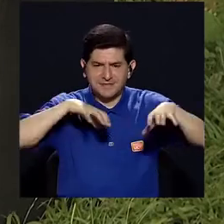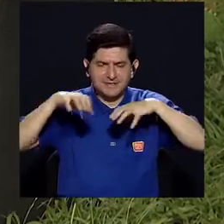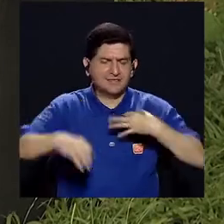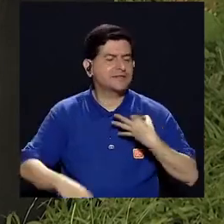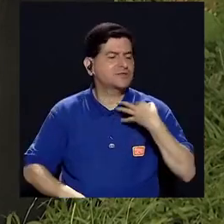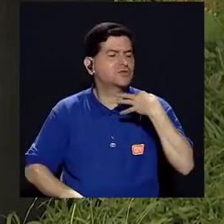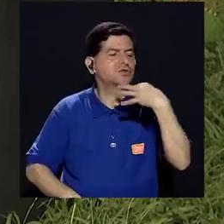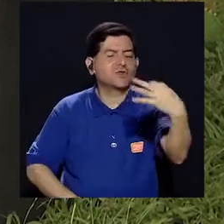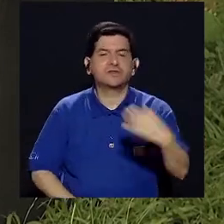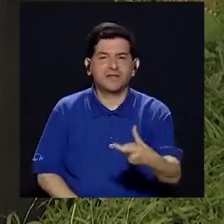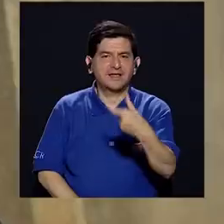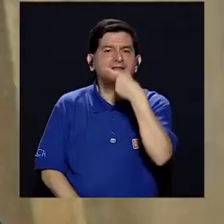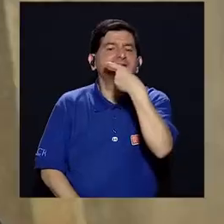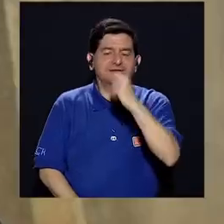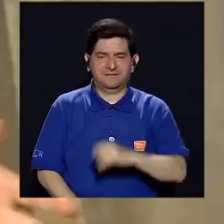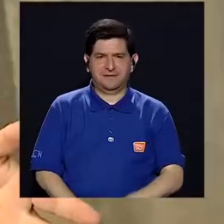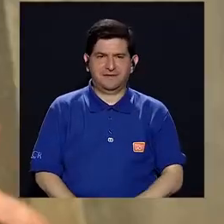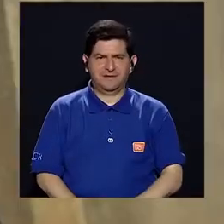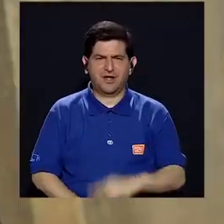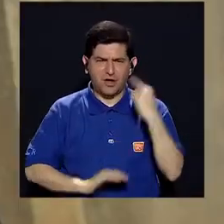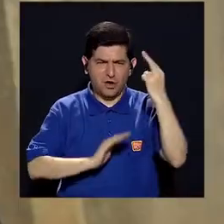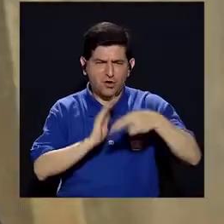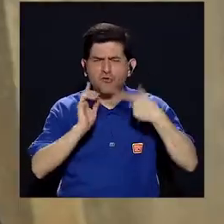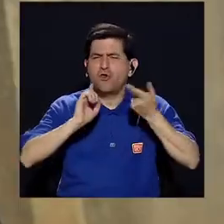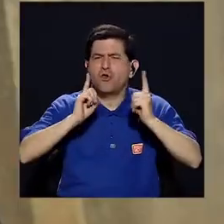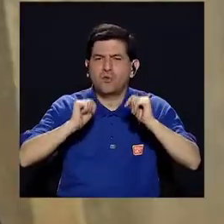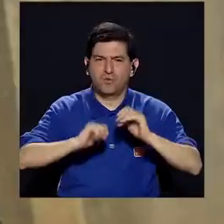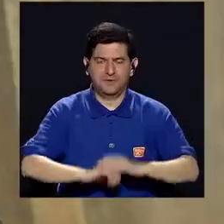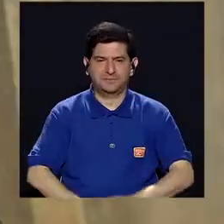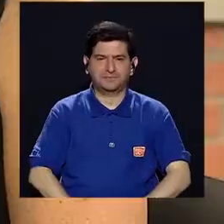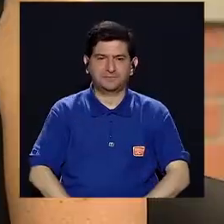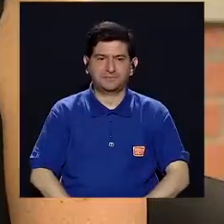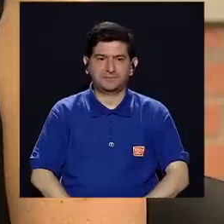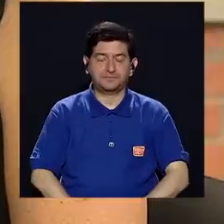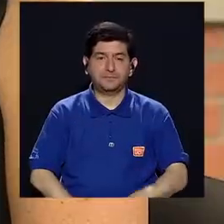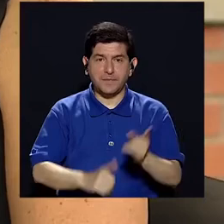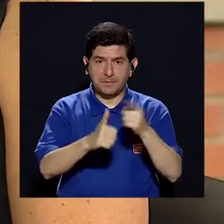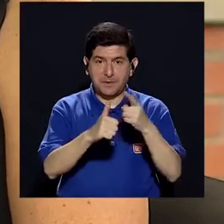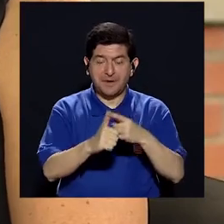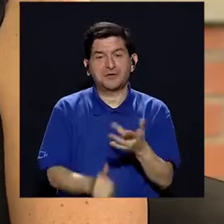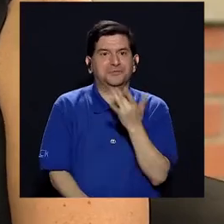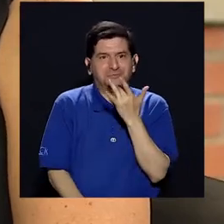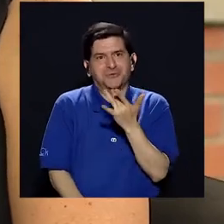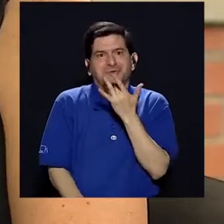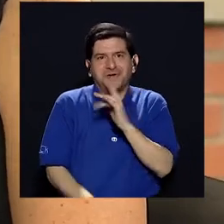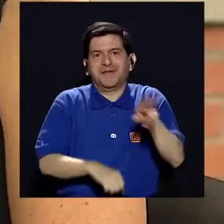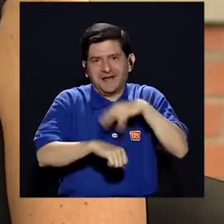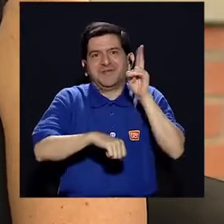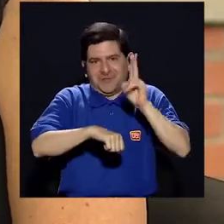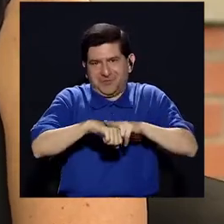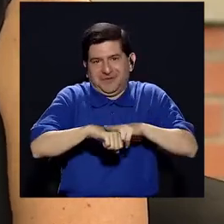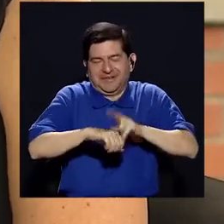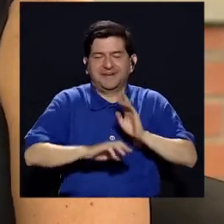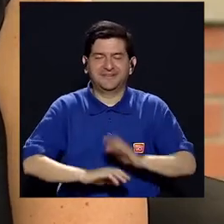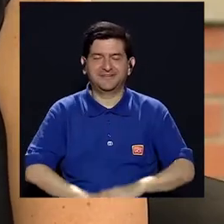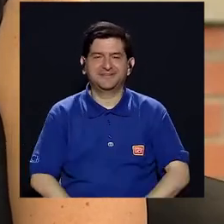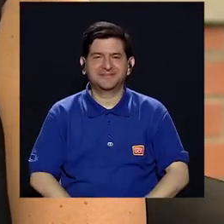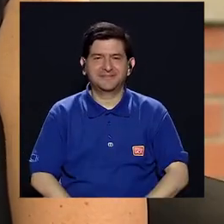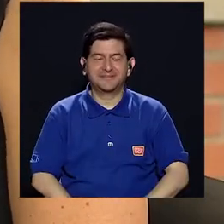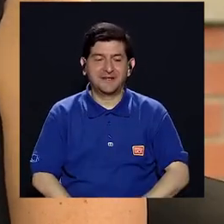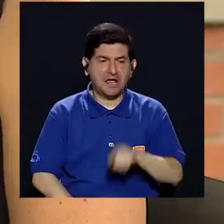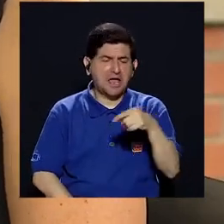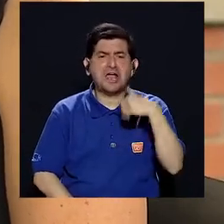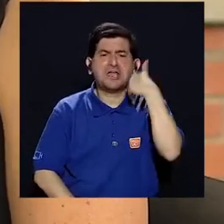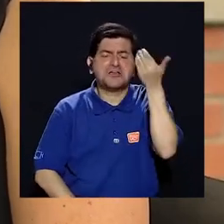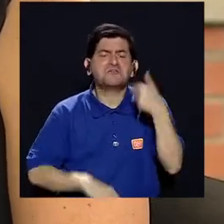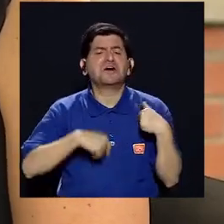nuestras actividades de vida diaria las galletas? ¿Qué papel podrían jugar? Bueno, son primero ricas. Por lo general las galletas son muy ricas.